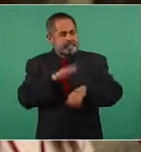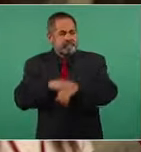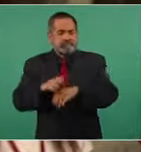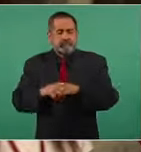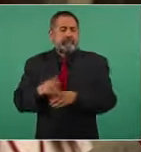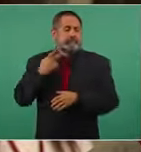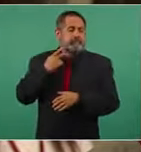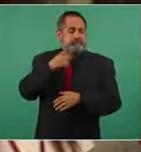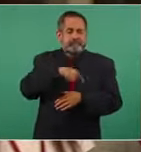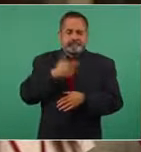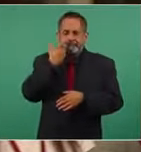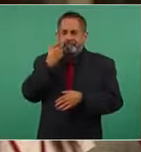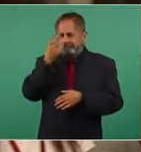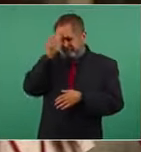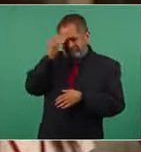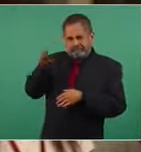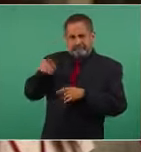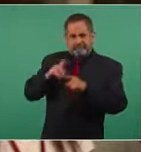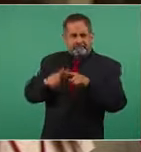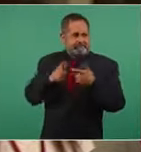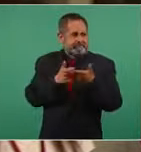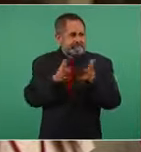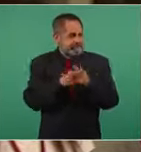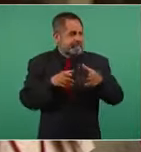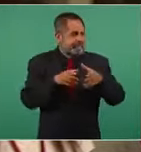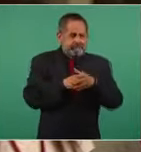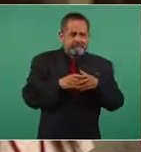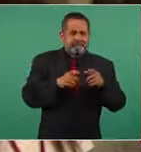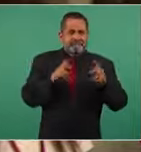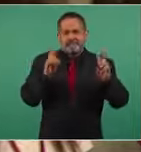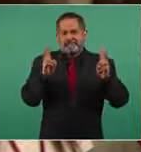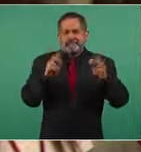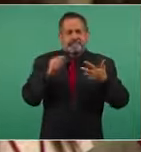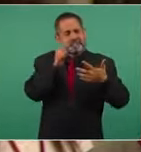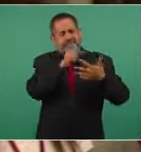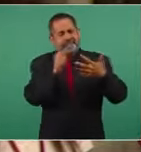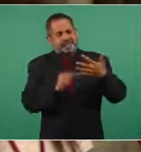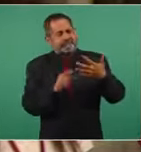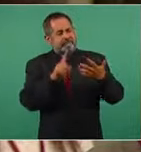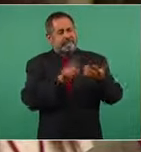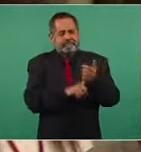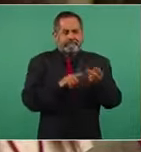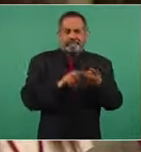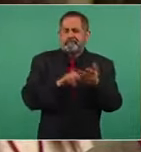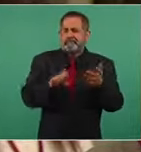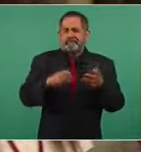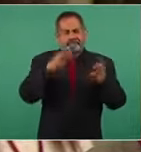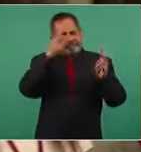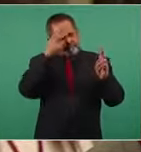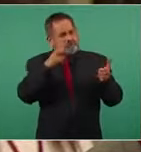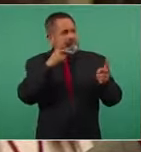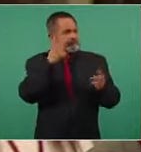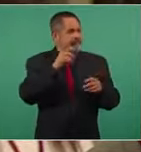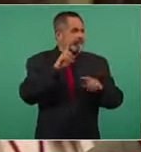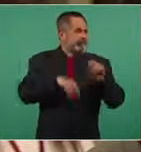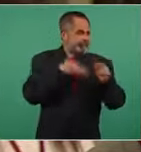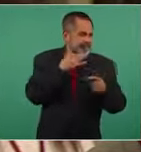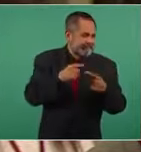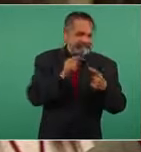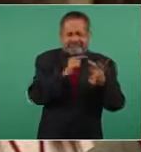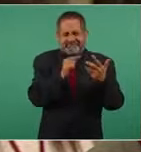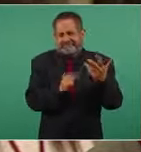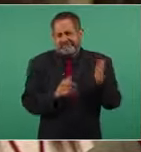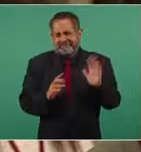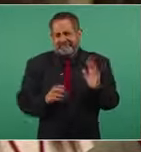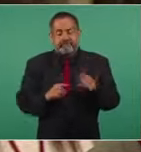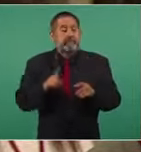político pues han creado estas organizaciones y por méxico tienen otras organizaciones como mexicanos contra la corrupción y la impunidad que